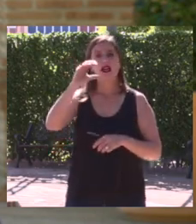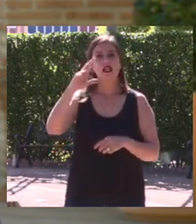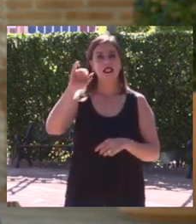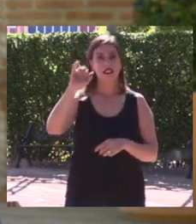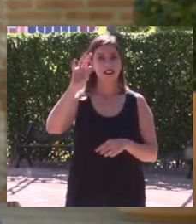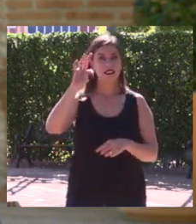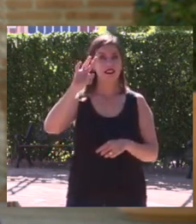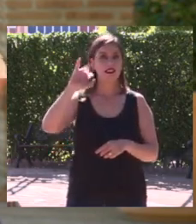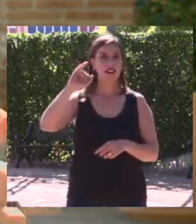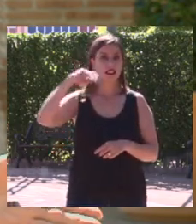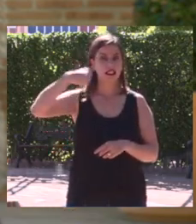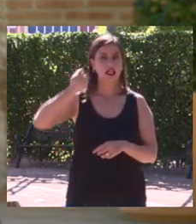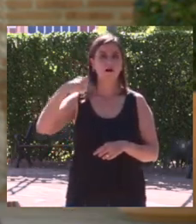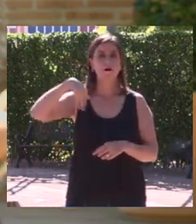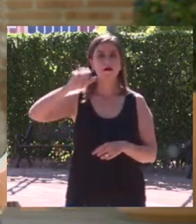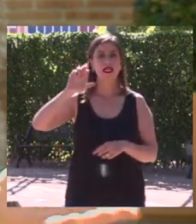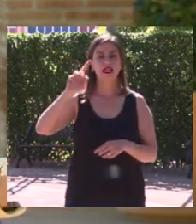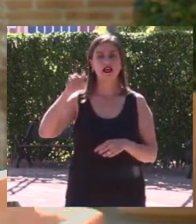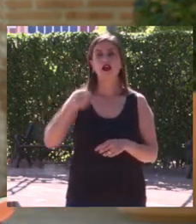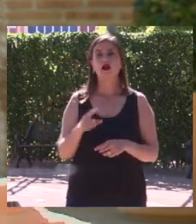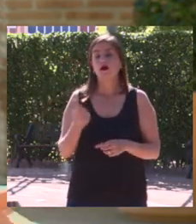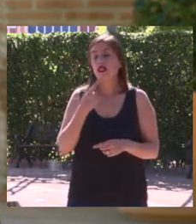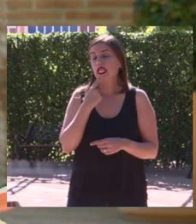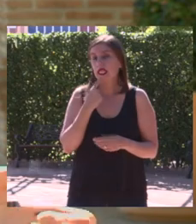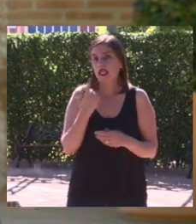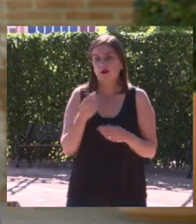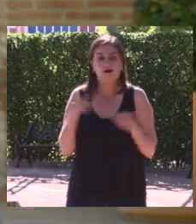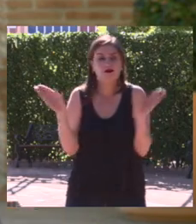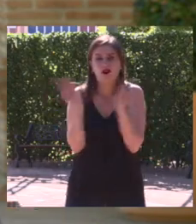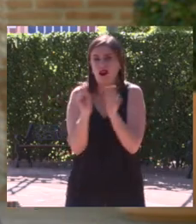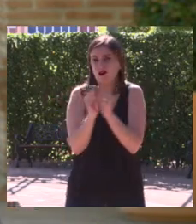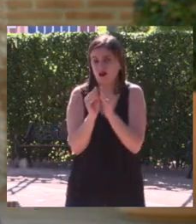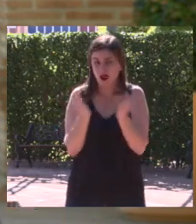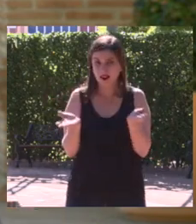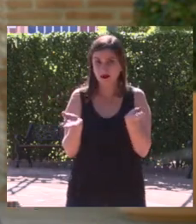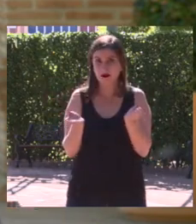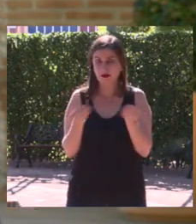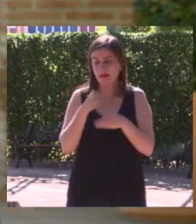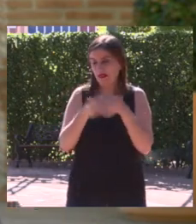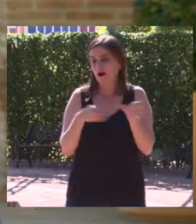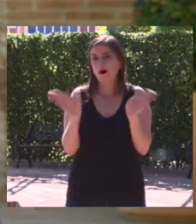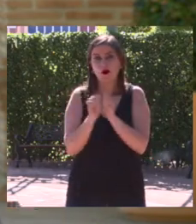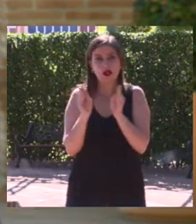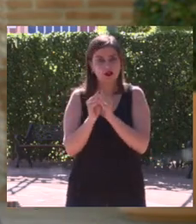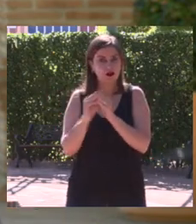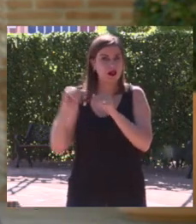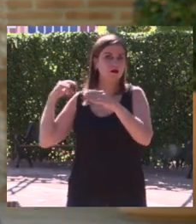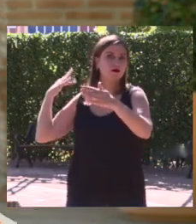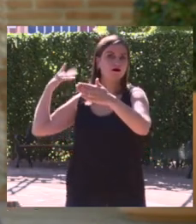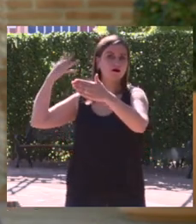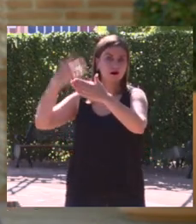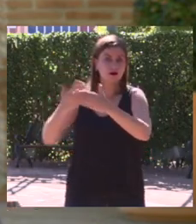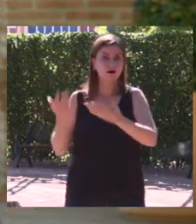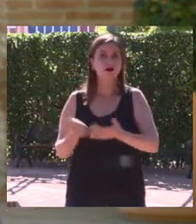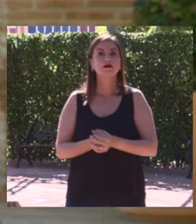Por hacer una semblanza breve, porque podíamos estar toda la tarde hablando de ambas, por hacer una semblanza breve, os